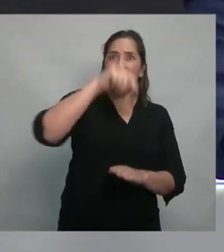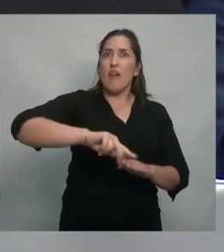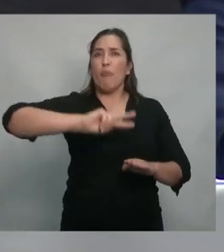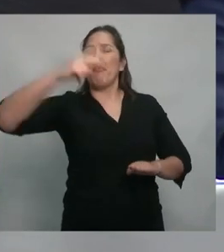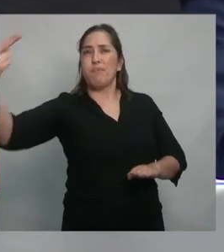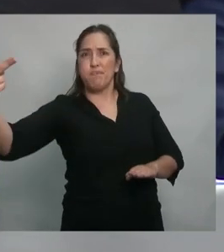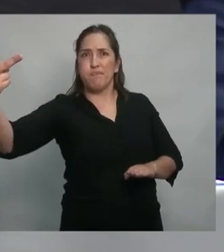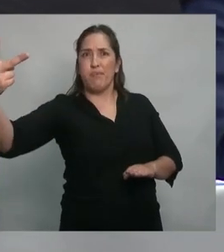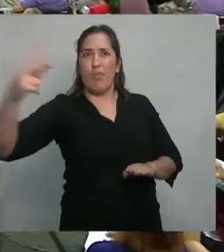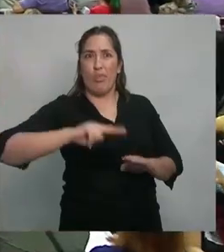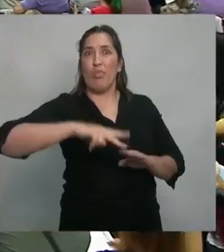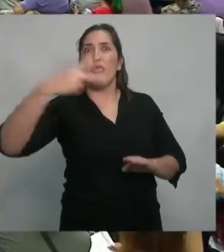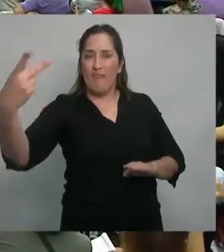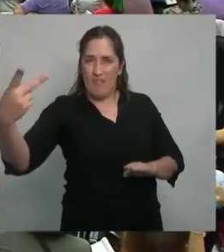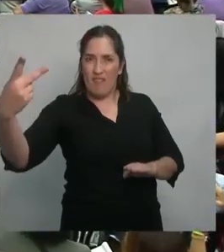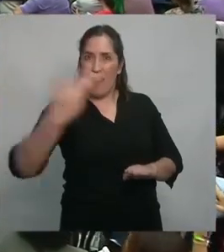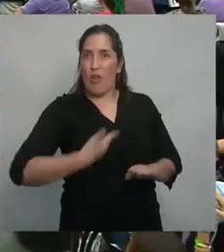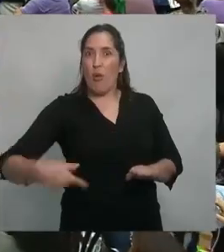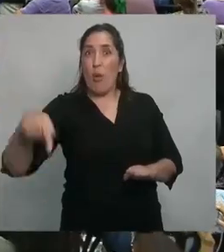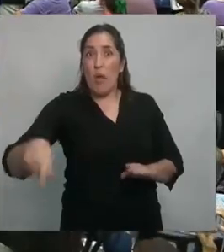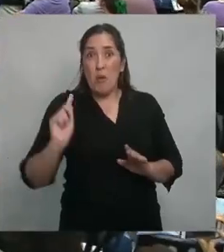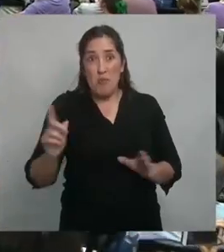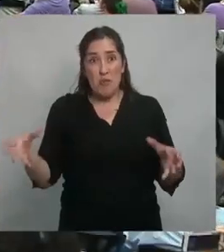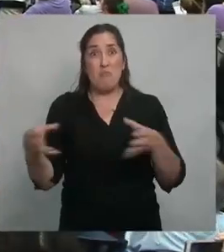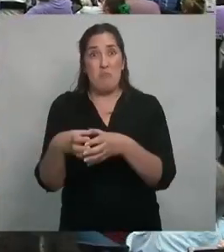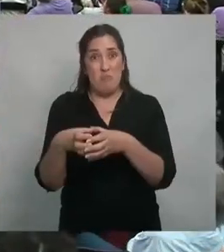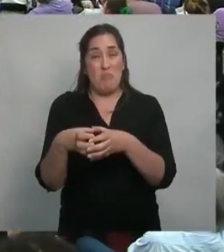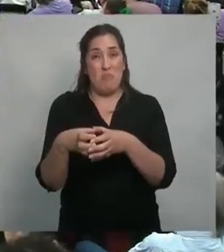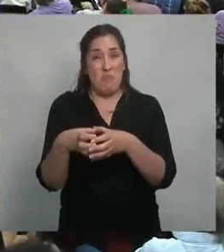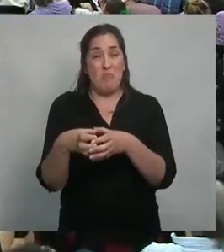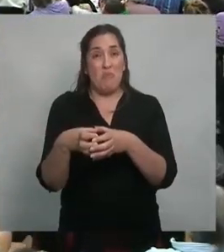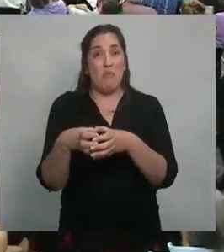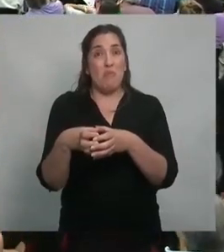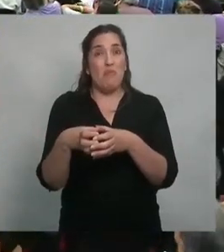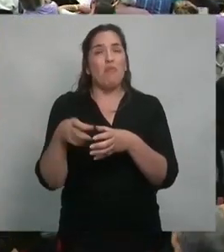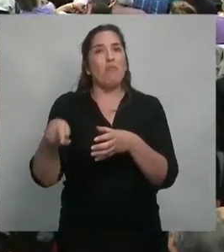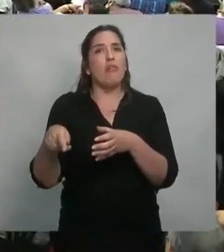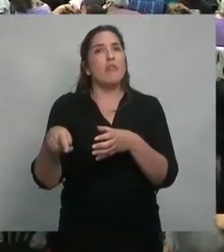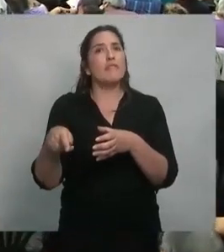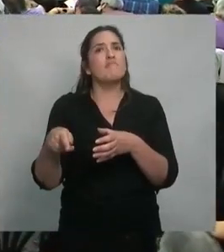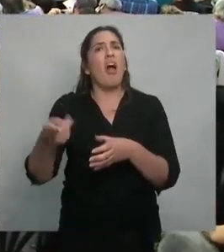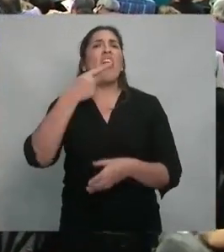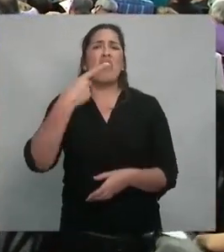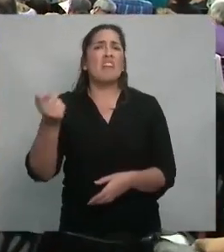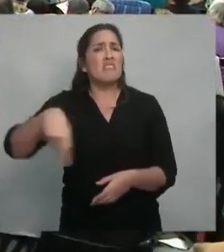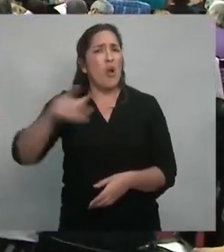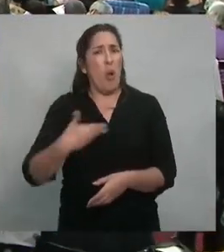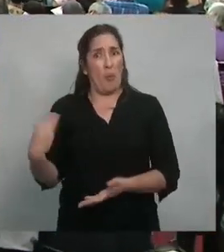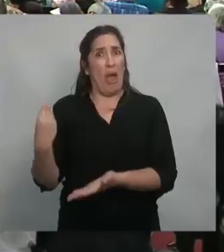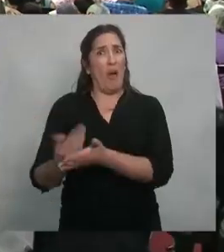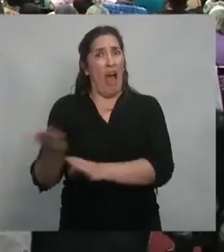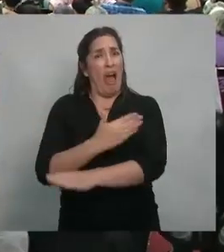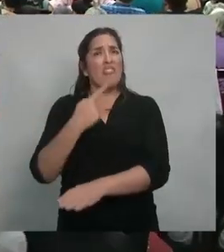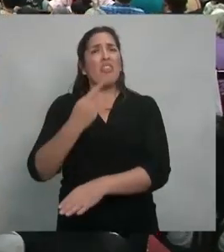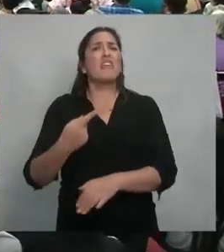que afirmaba que iba a ser el más fácil de los problemas a resolver. Pero cuando hablo del